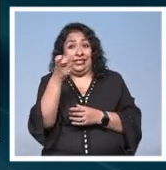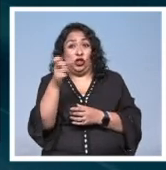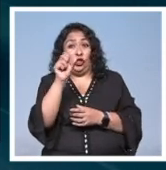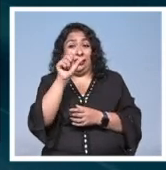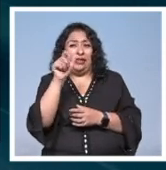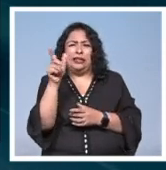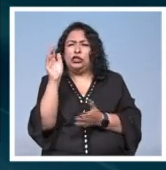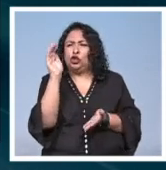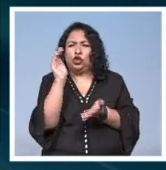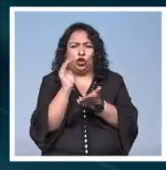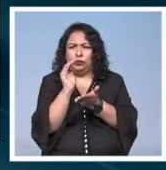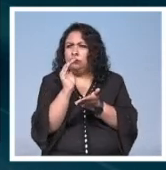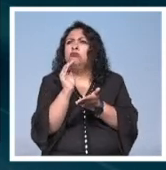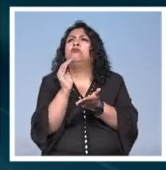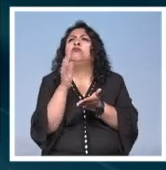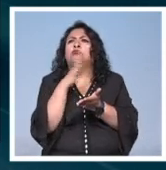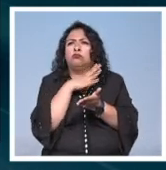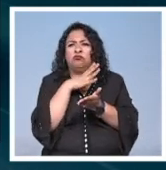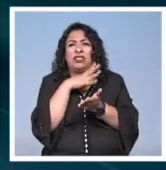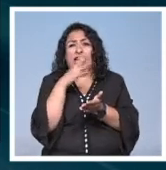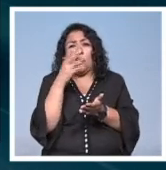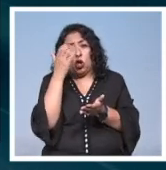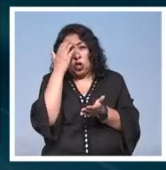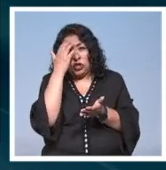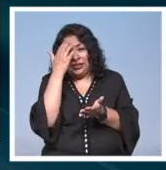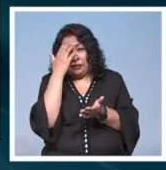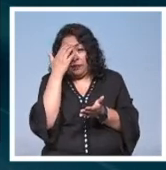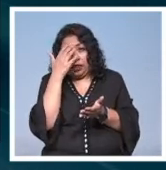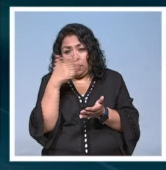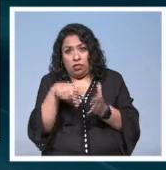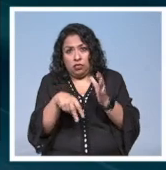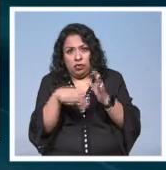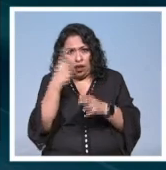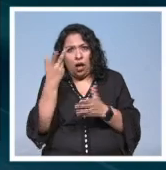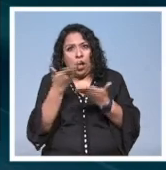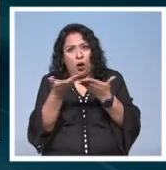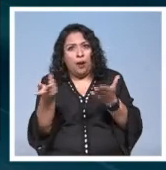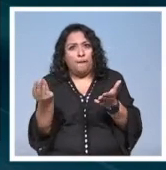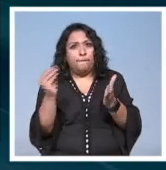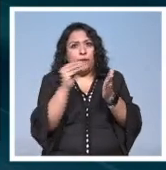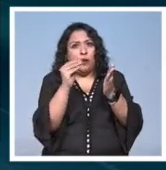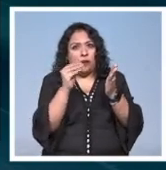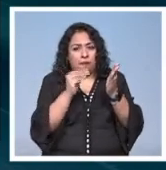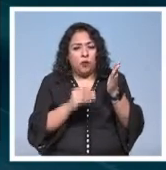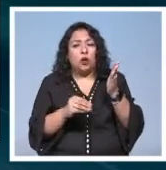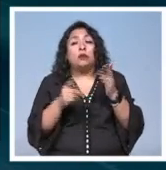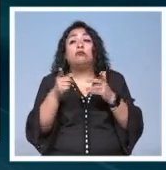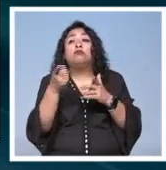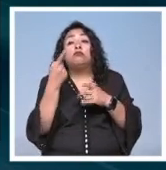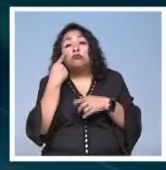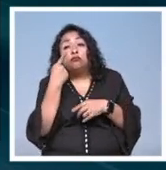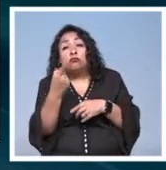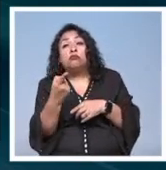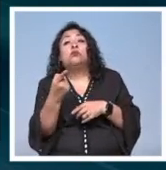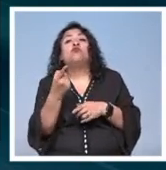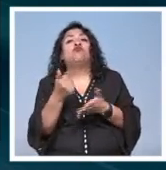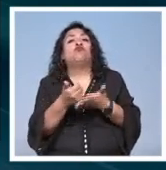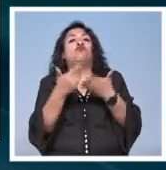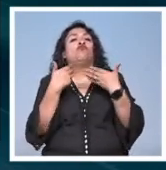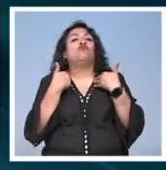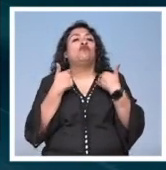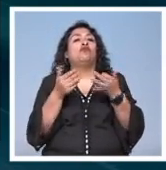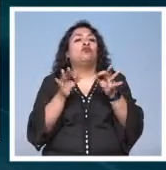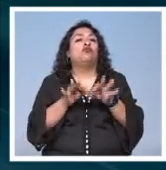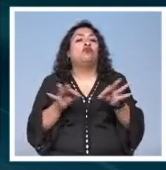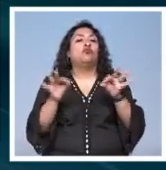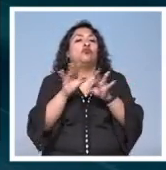aunque pequeños cerrarán una brecha en el conocimiento relacionado con esta materia sus observaciones ayudarán a comprender los